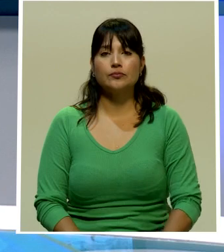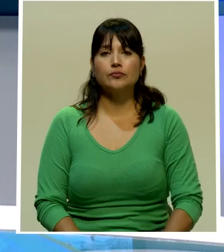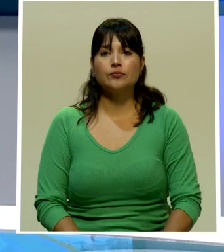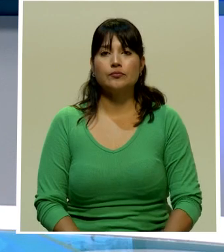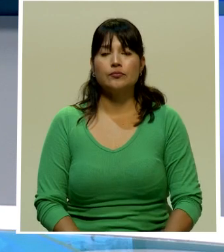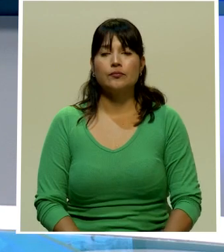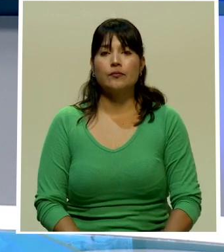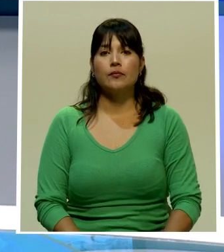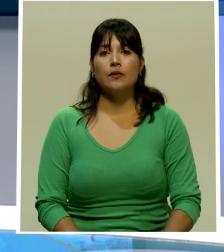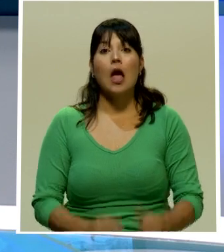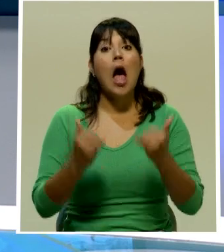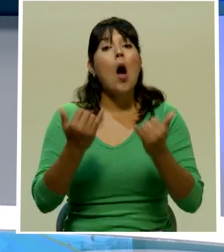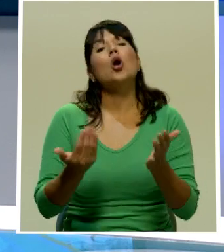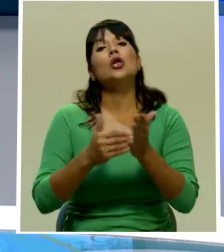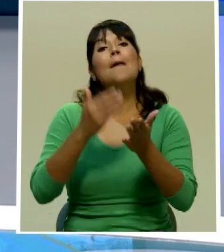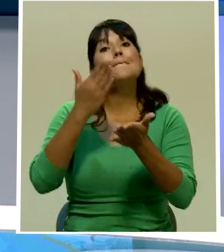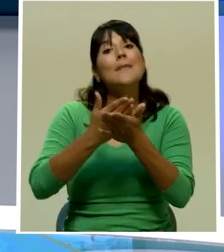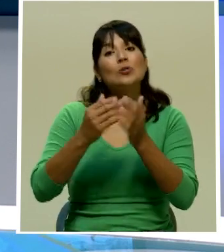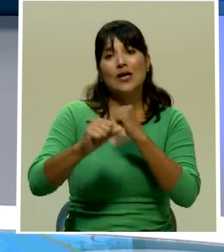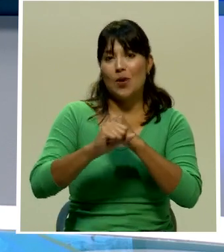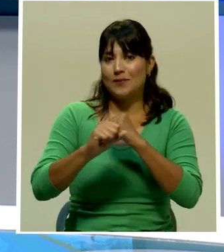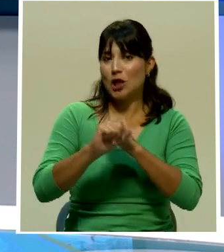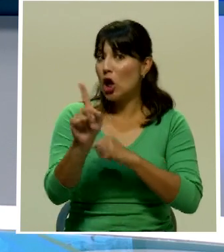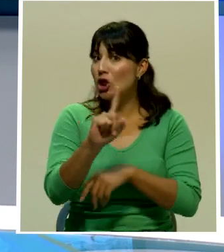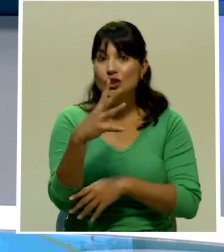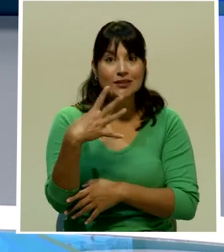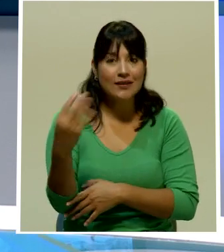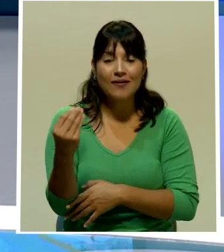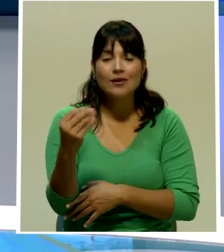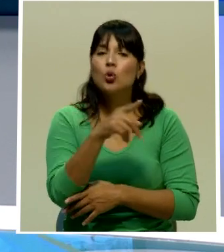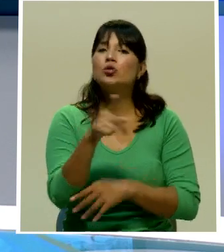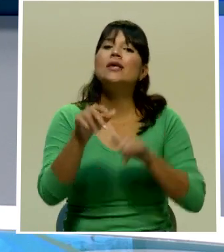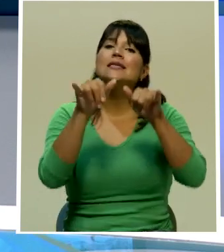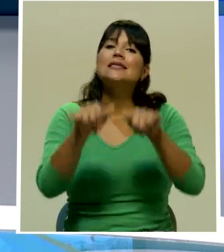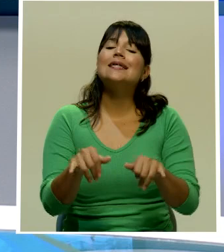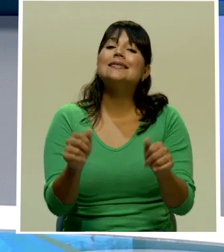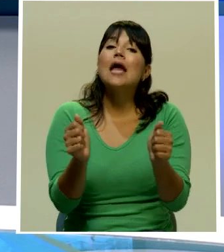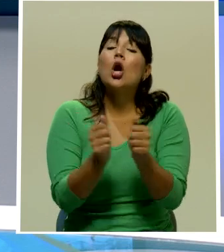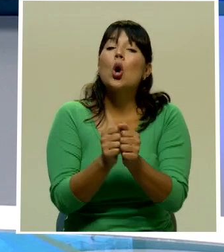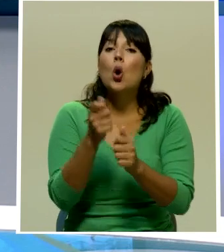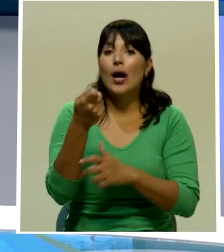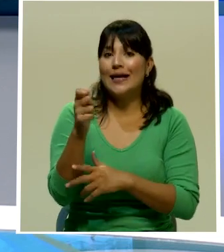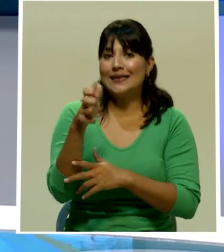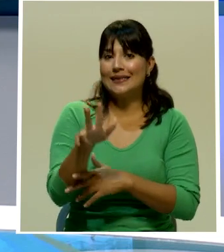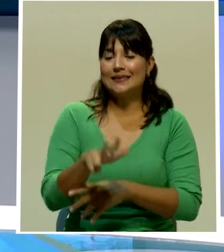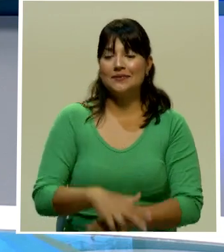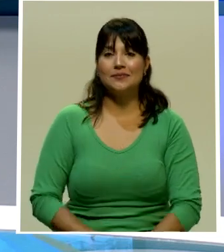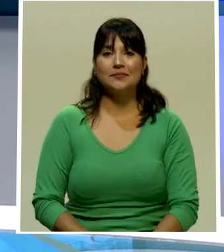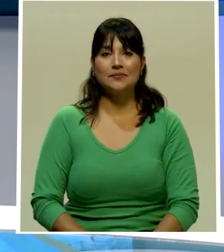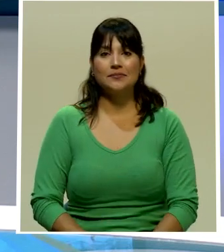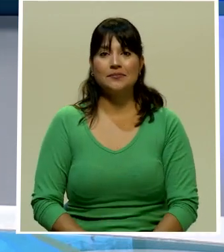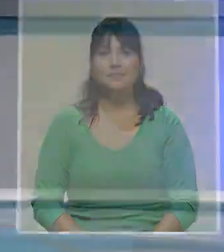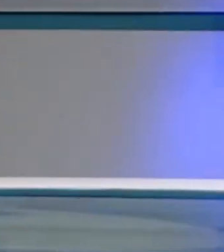vamos a una nueva pausa comercial pero no se vaya quédense en la señal de canal 13